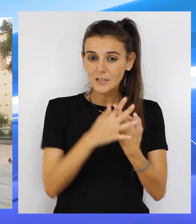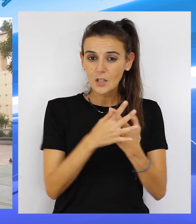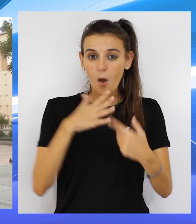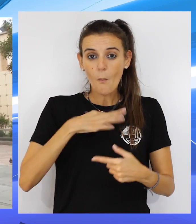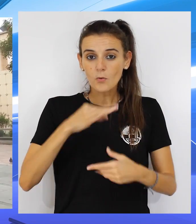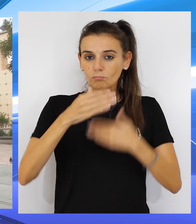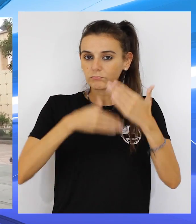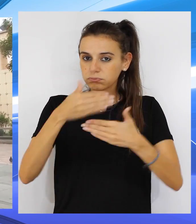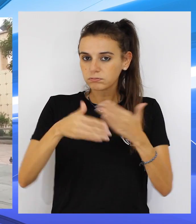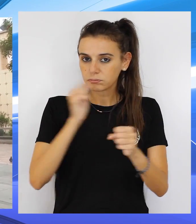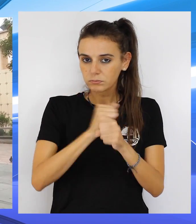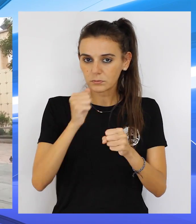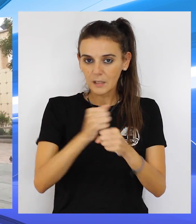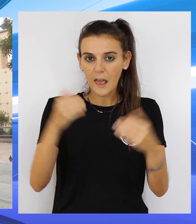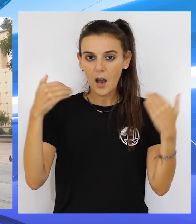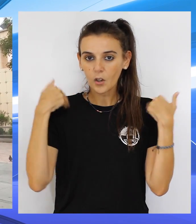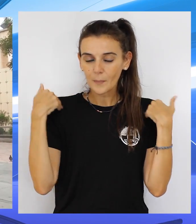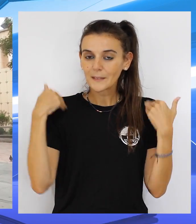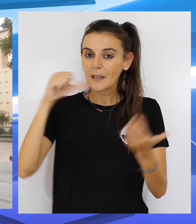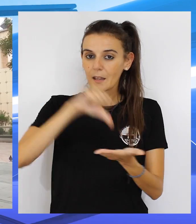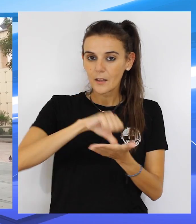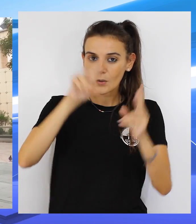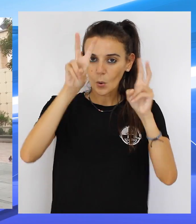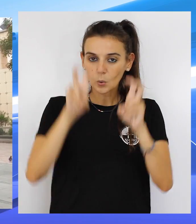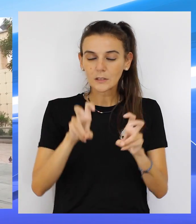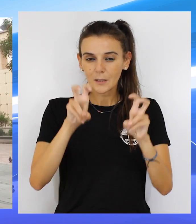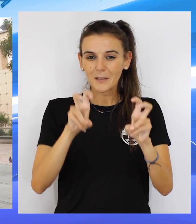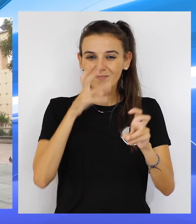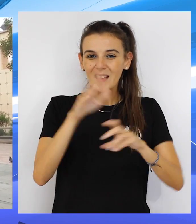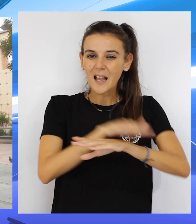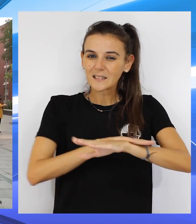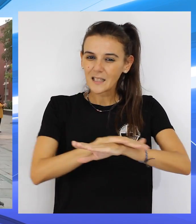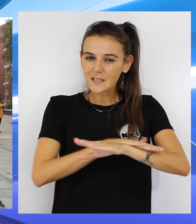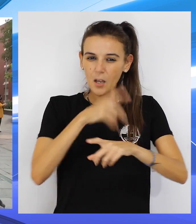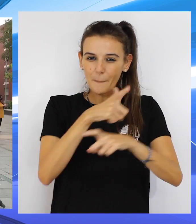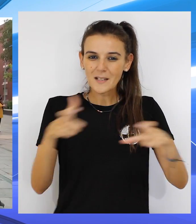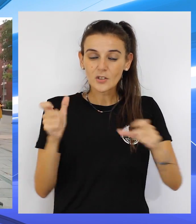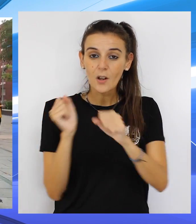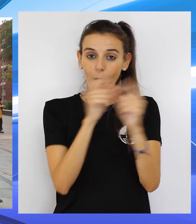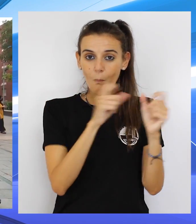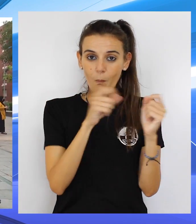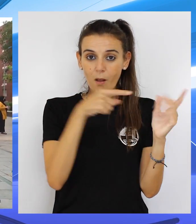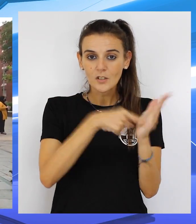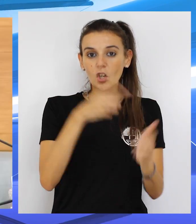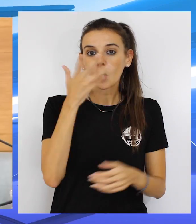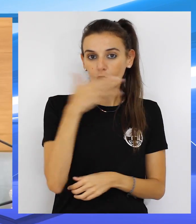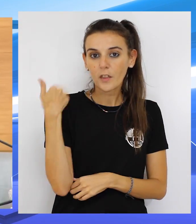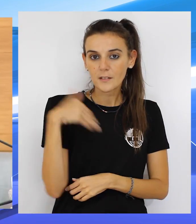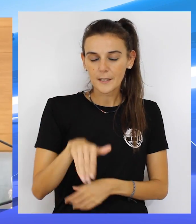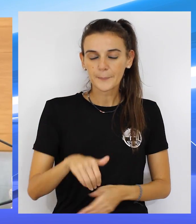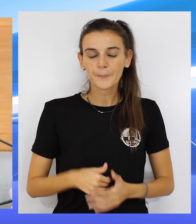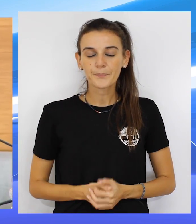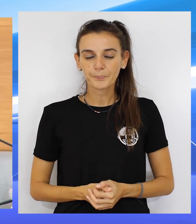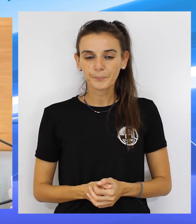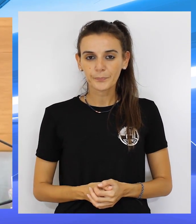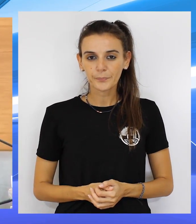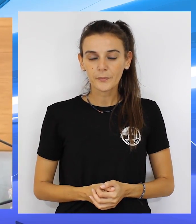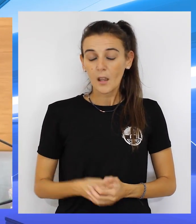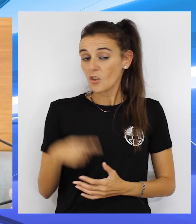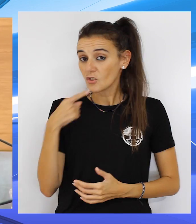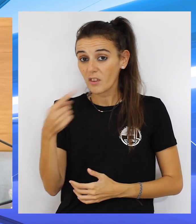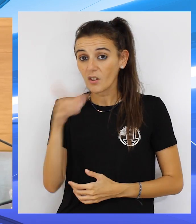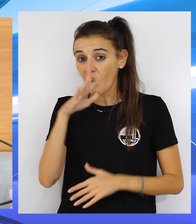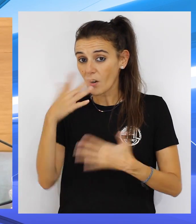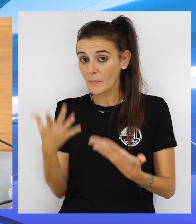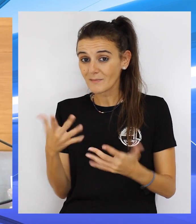posibles soluciones exceden de la competencia de la ciudad. Se trata de un asunto de Estado que los propios transfronterizos conocen. Lo único que le